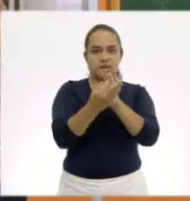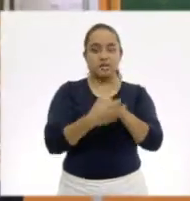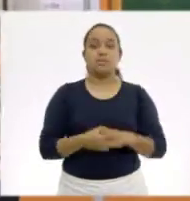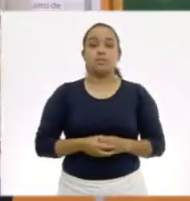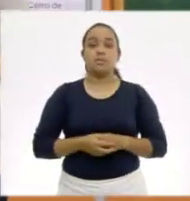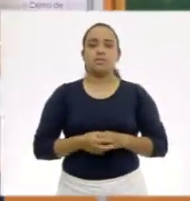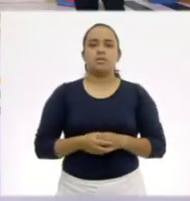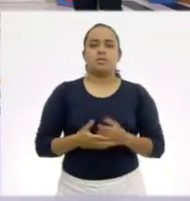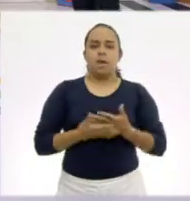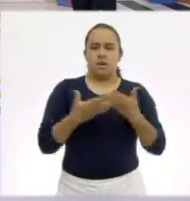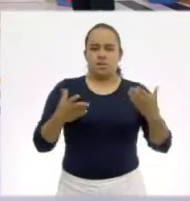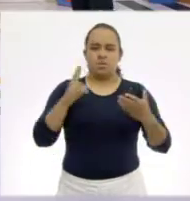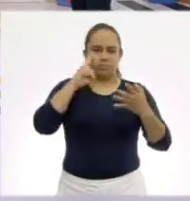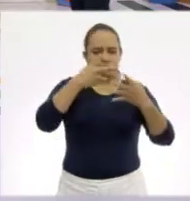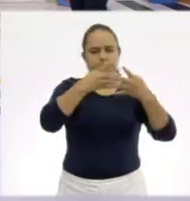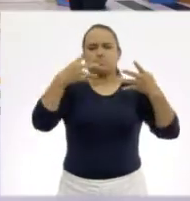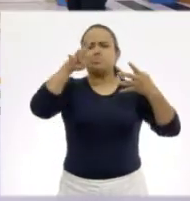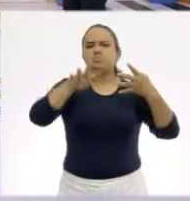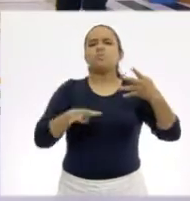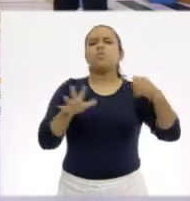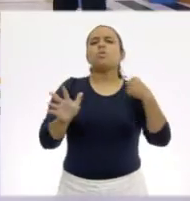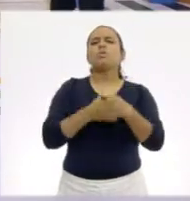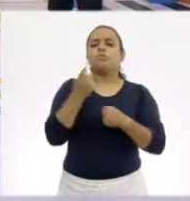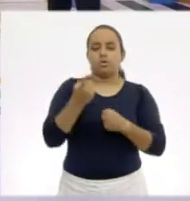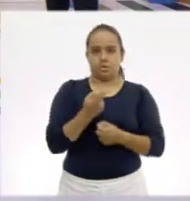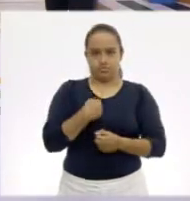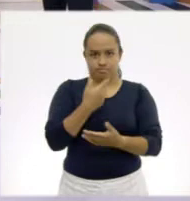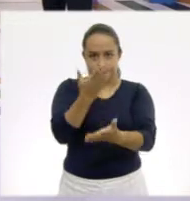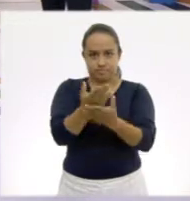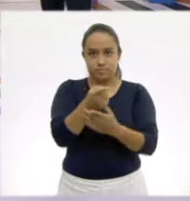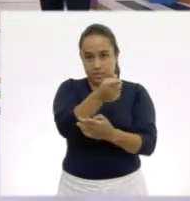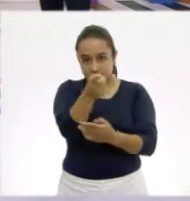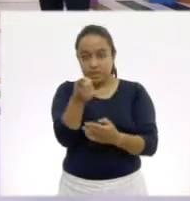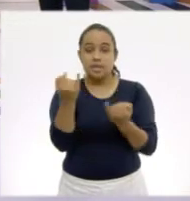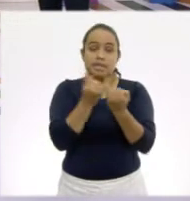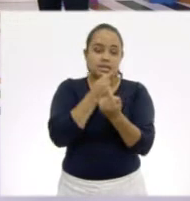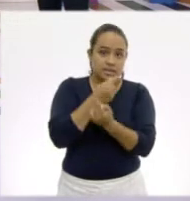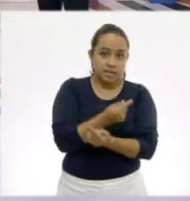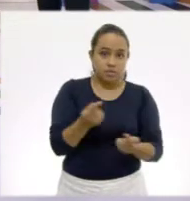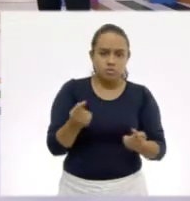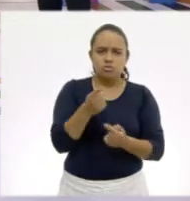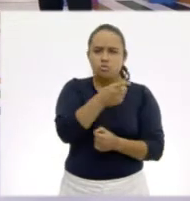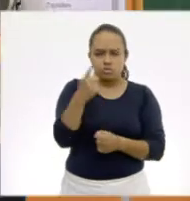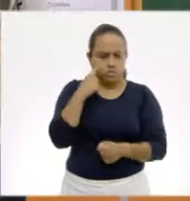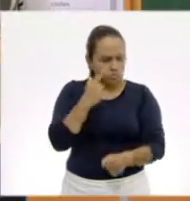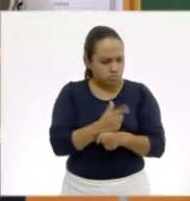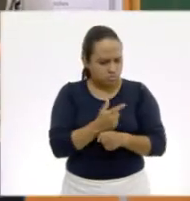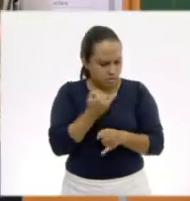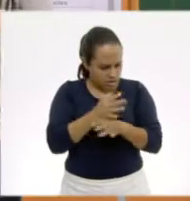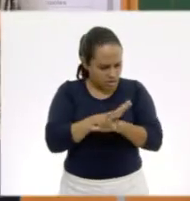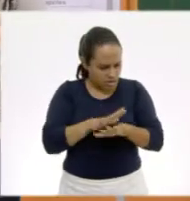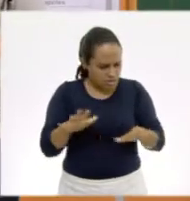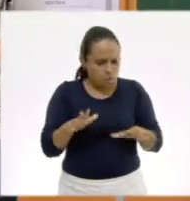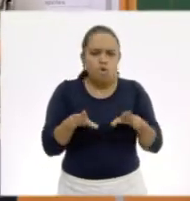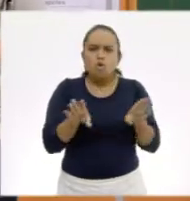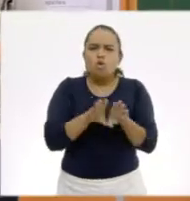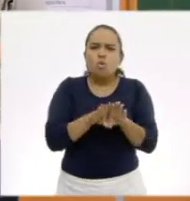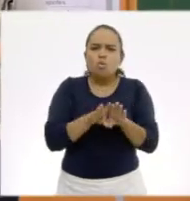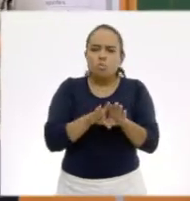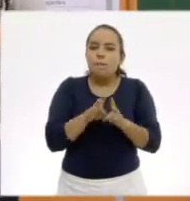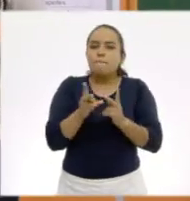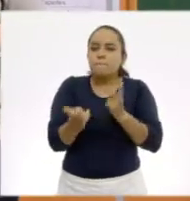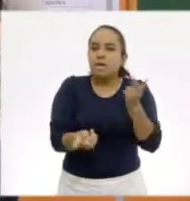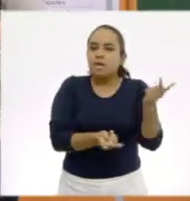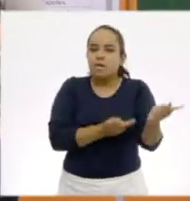vamos a ver las tablas porque te voy a pedir a ti y a las niñas y los niños que identifiquen información a base de preguntas.